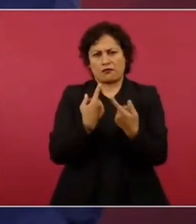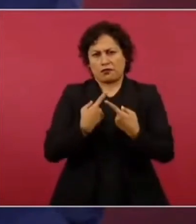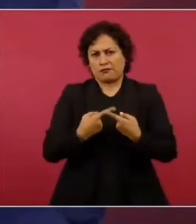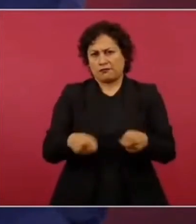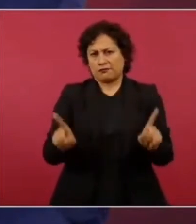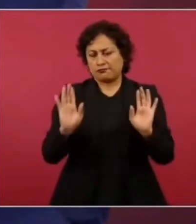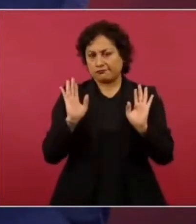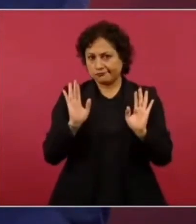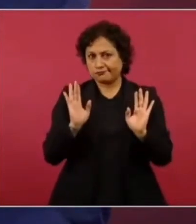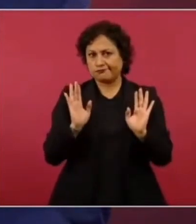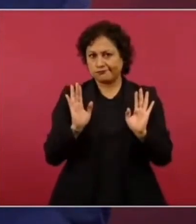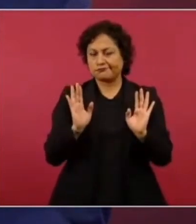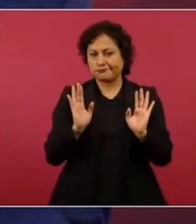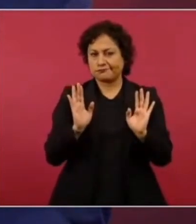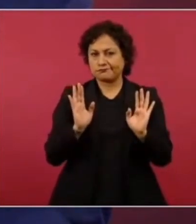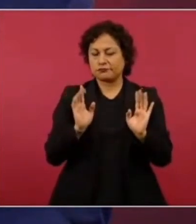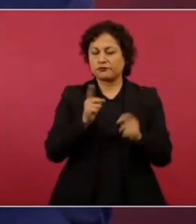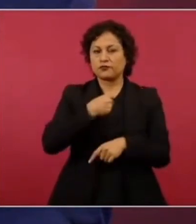seguir